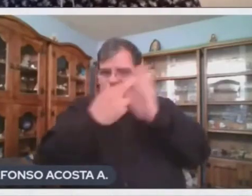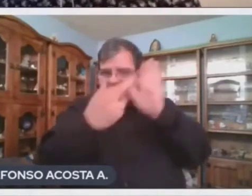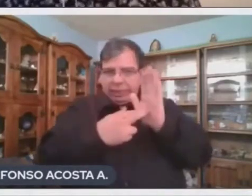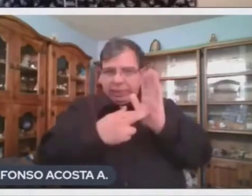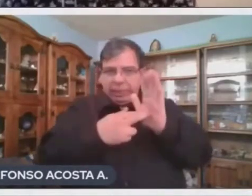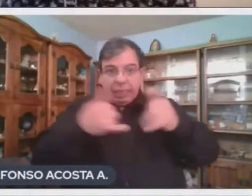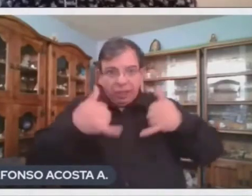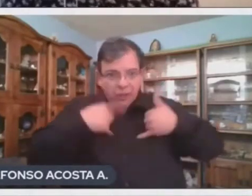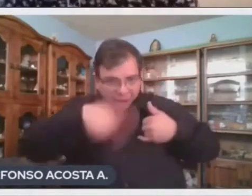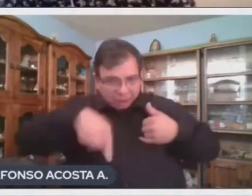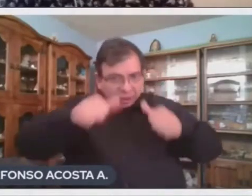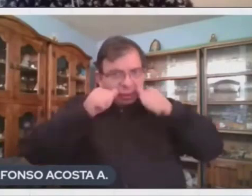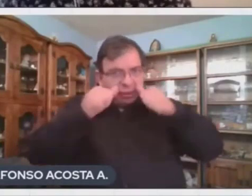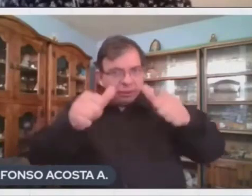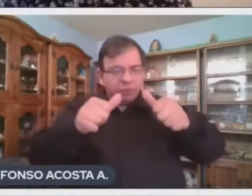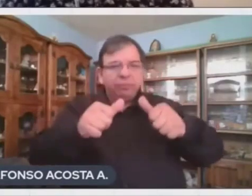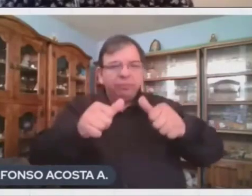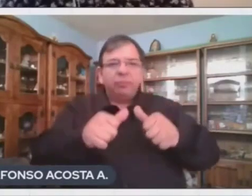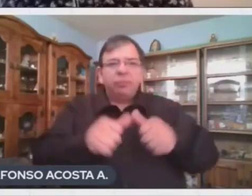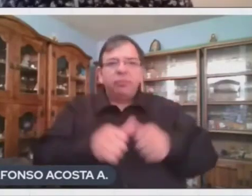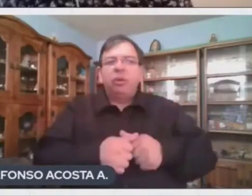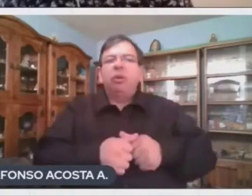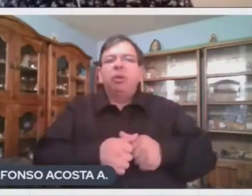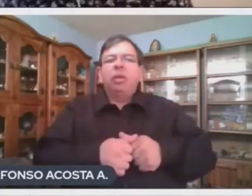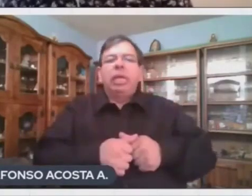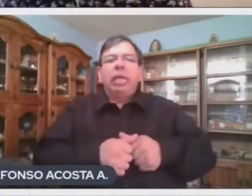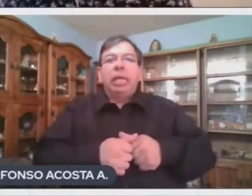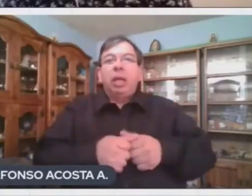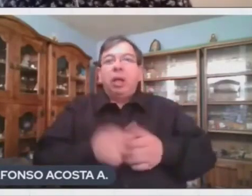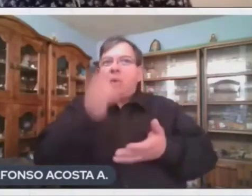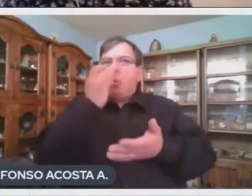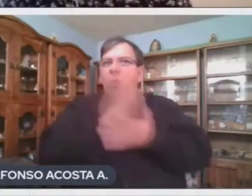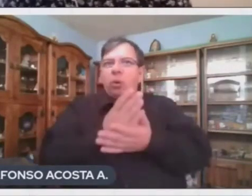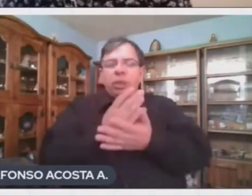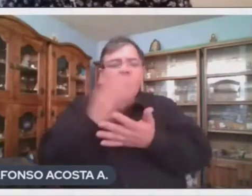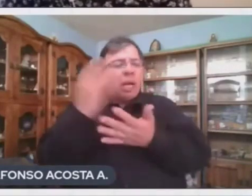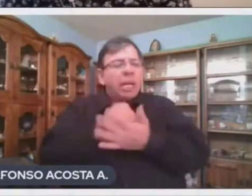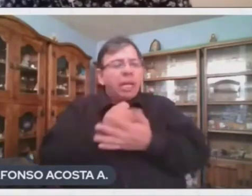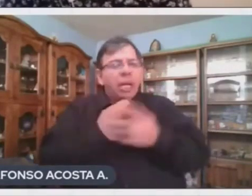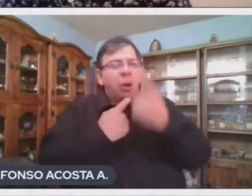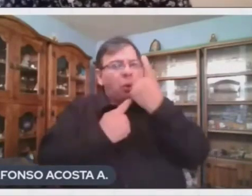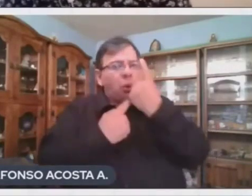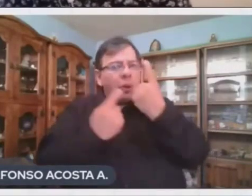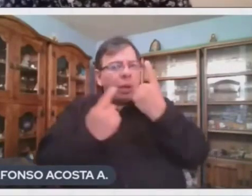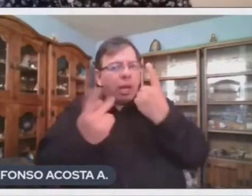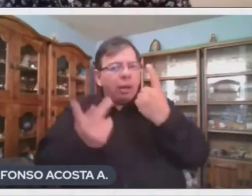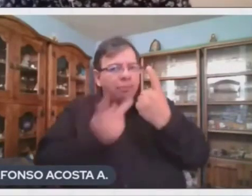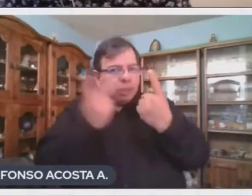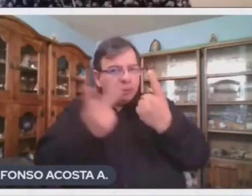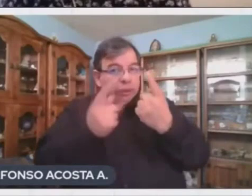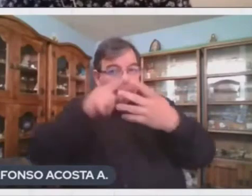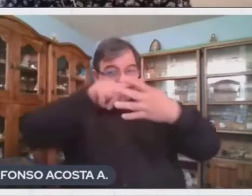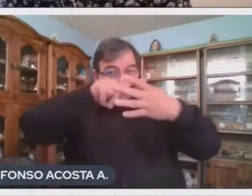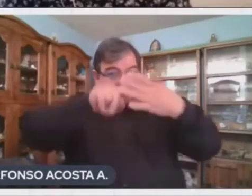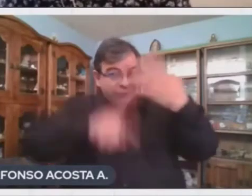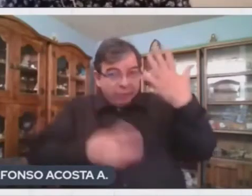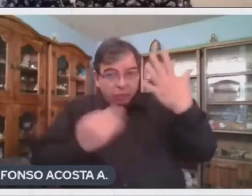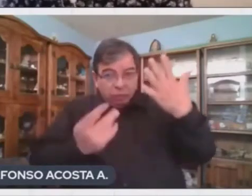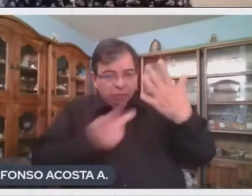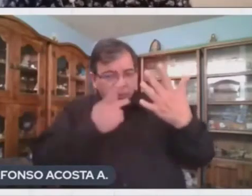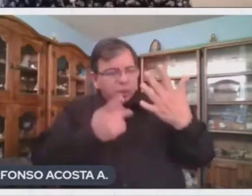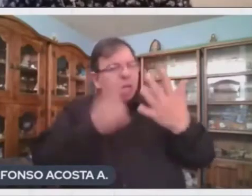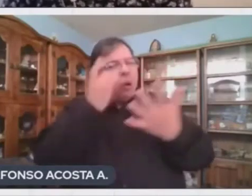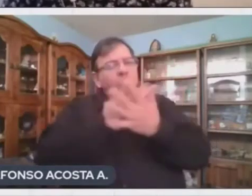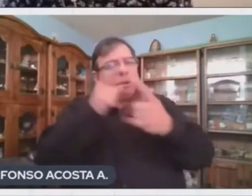mucha atención. Solo podrá salir ganador en una pregunta reto. Eso quiere decir que aunque seas de los primeros tres en contestar